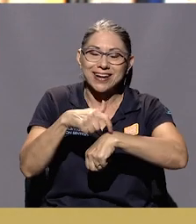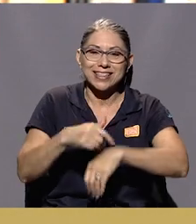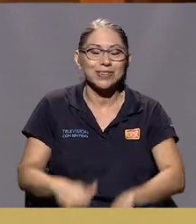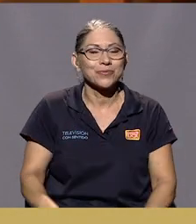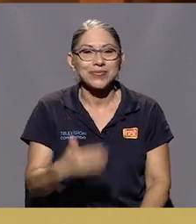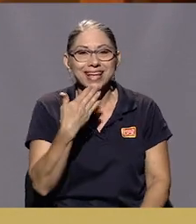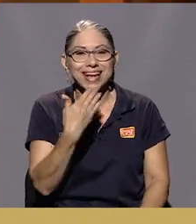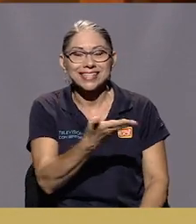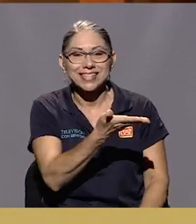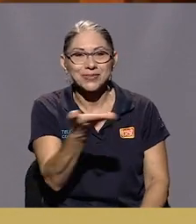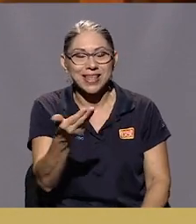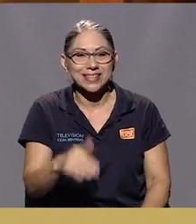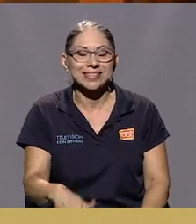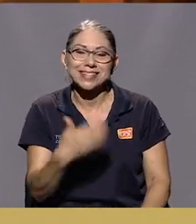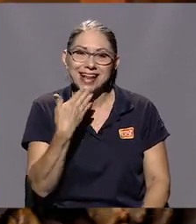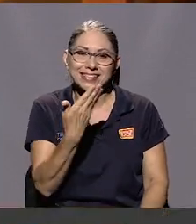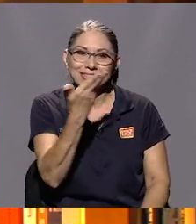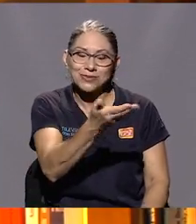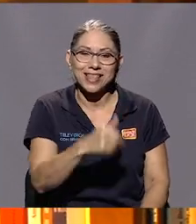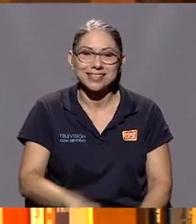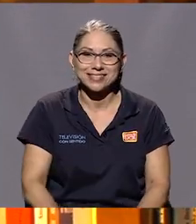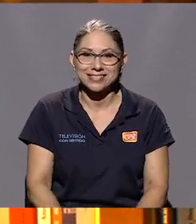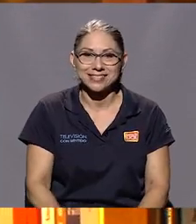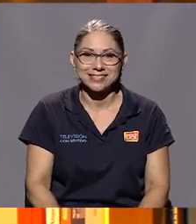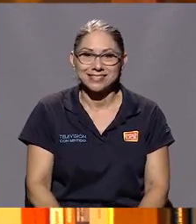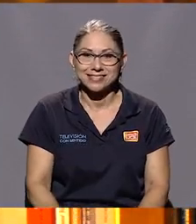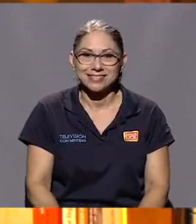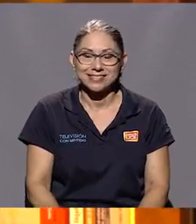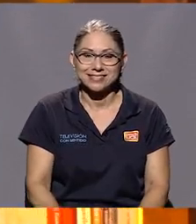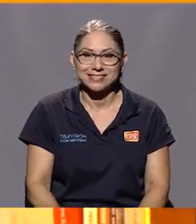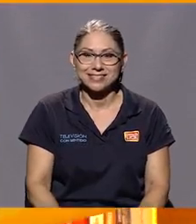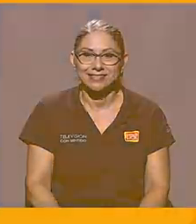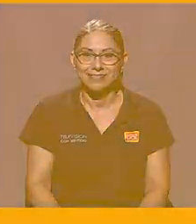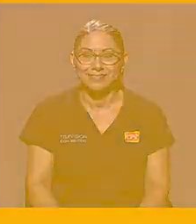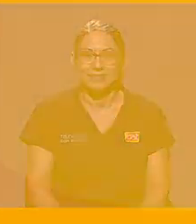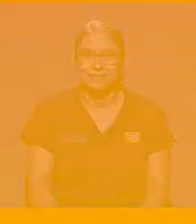este ratito, doña Patricia. Gracias a ustedes, hermano, gracias a ustedes.